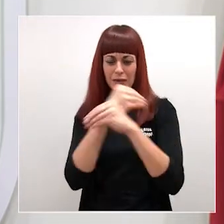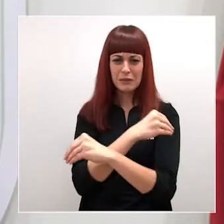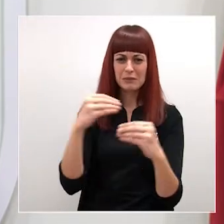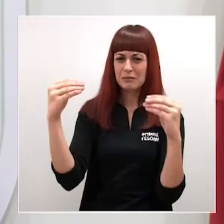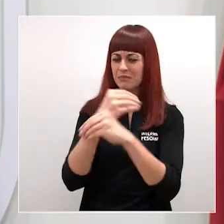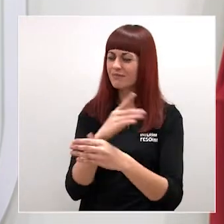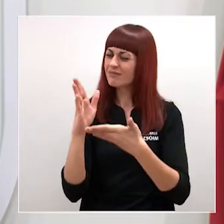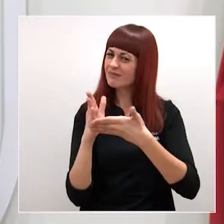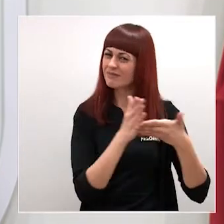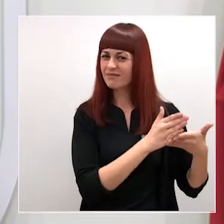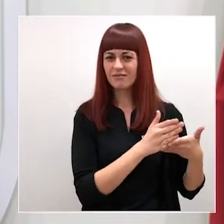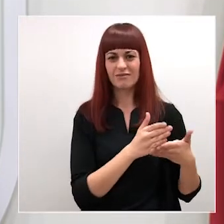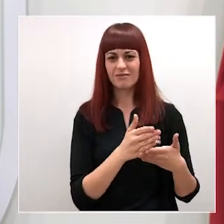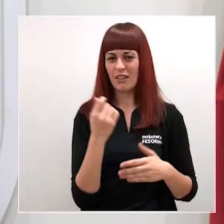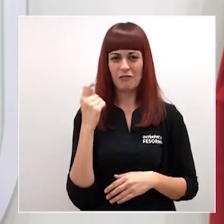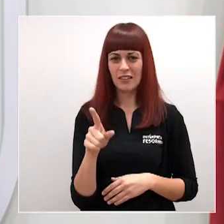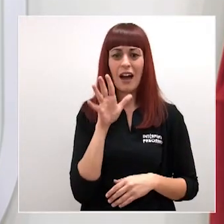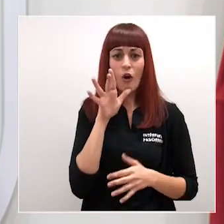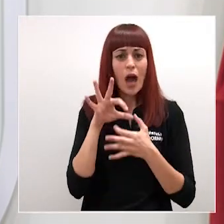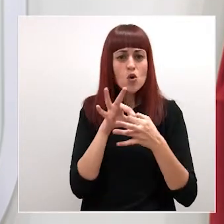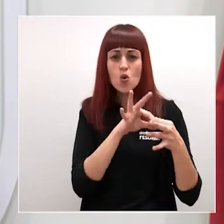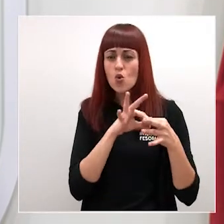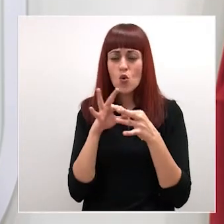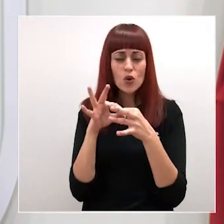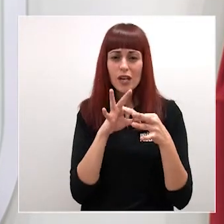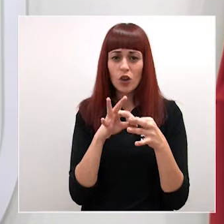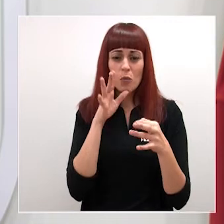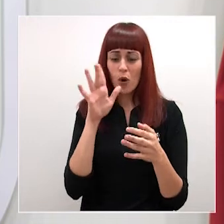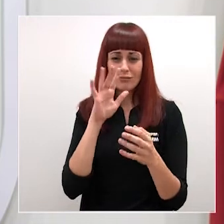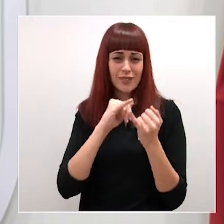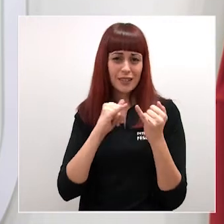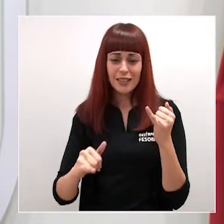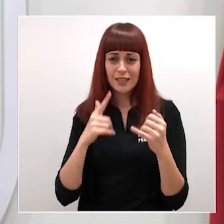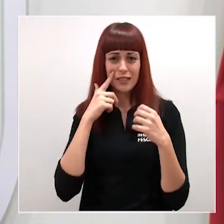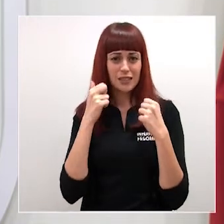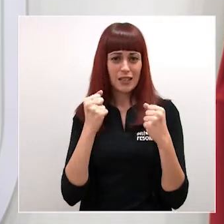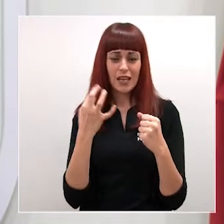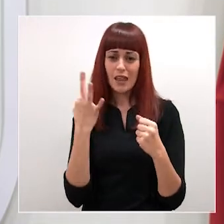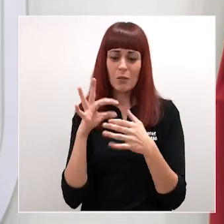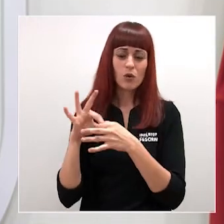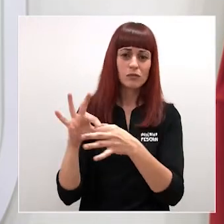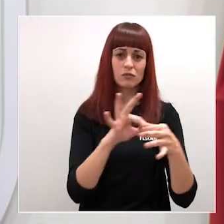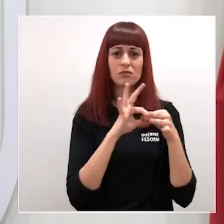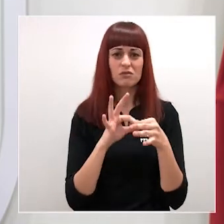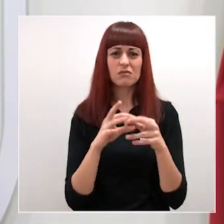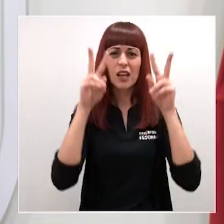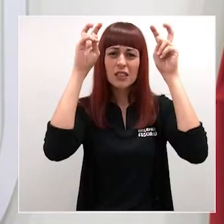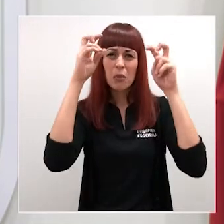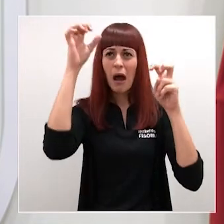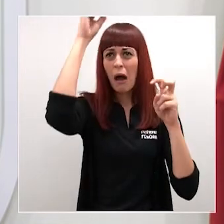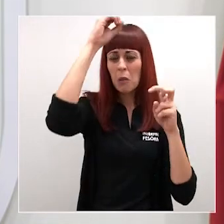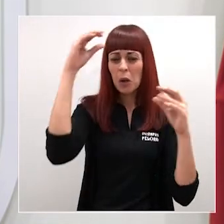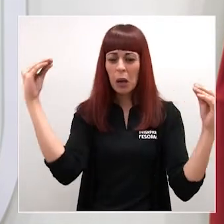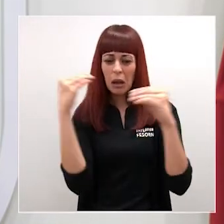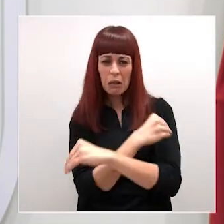y política, más unidos que nunca ante esta crisis sanitaria. Aparcamos, como digo, nuestras diferencias ideológicas